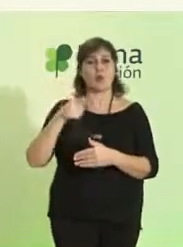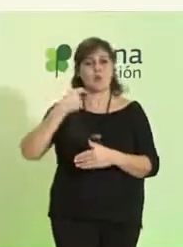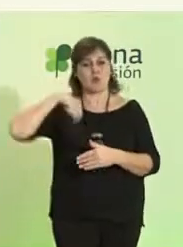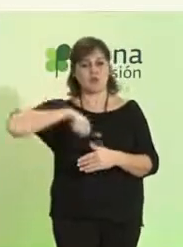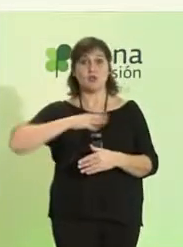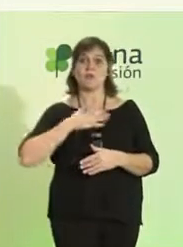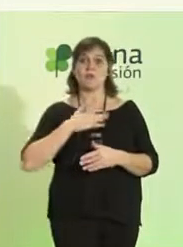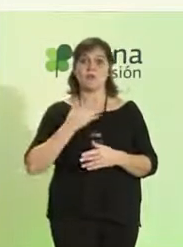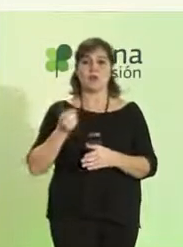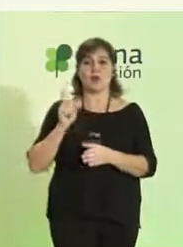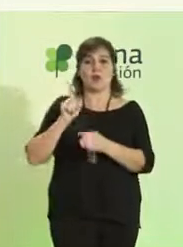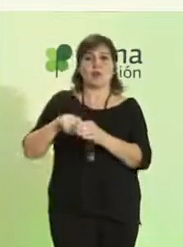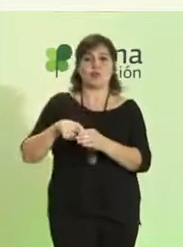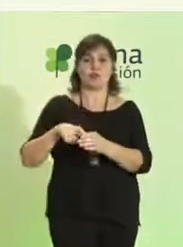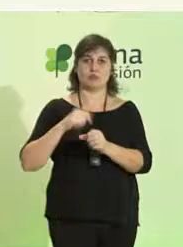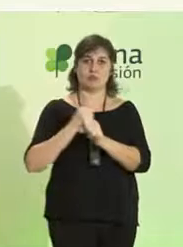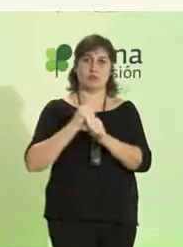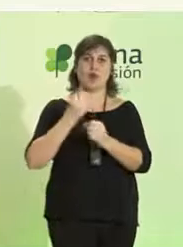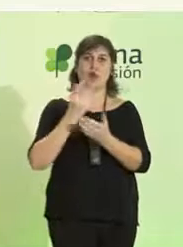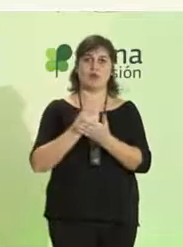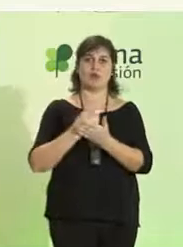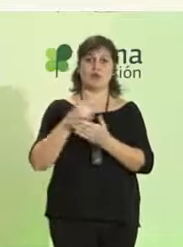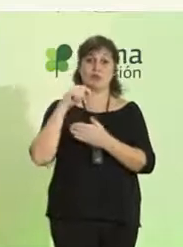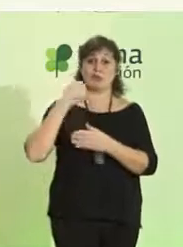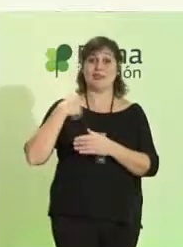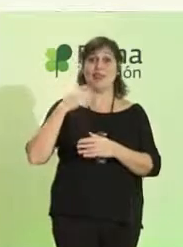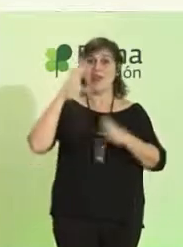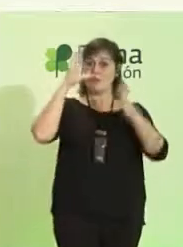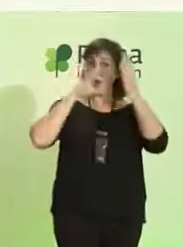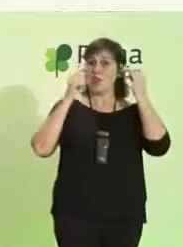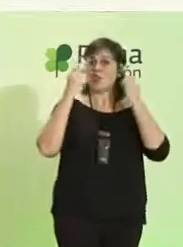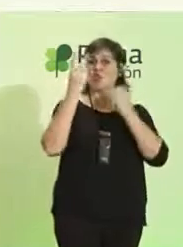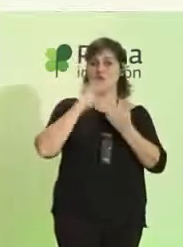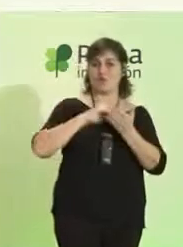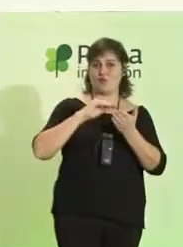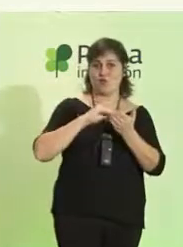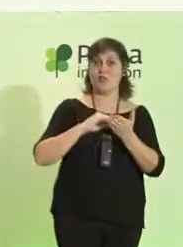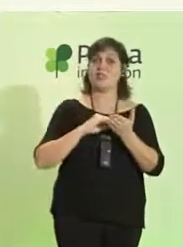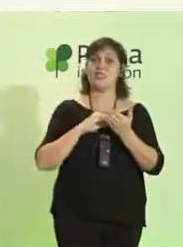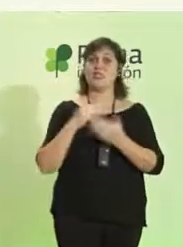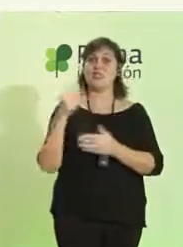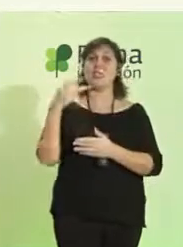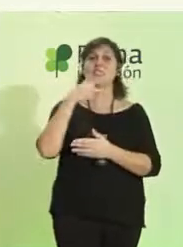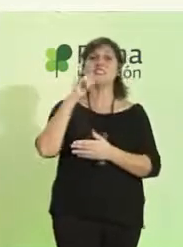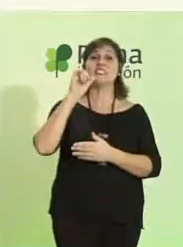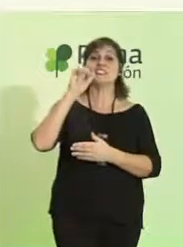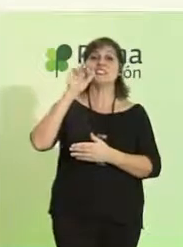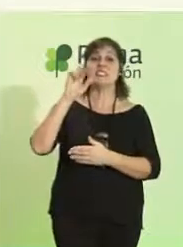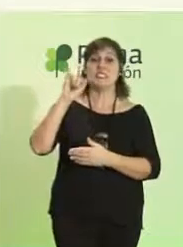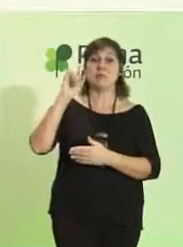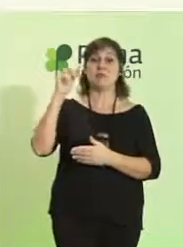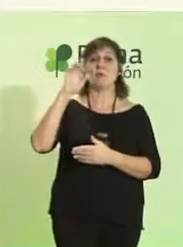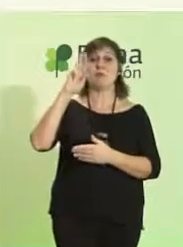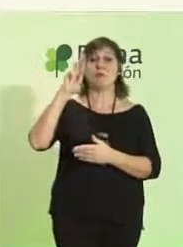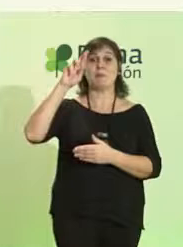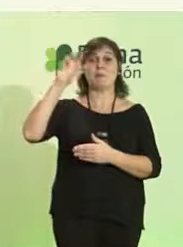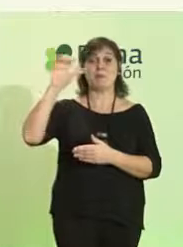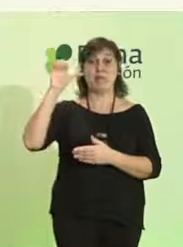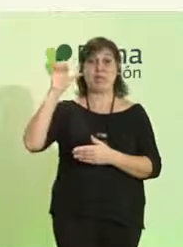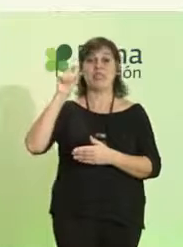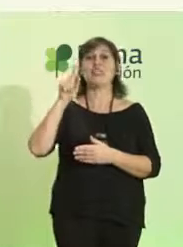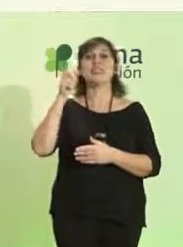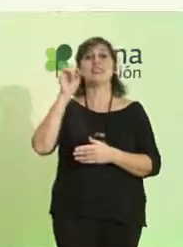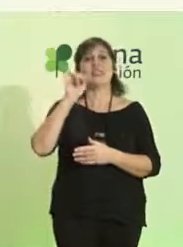profesión y he sido después embajador en dos ocasiones, en Chipre y en la República Checa. Y después de todo ese proceso,